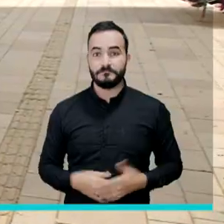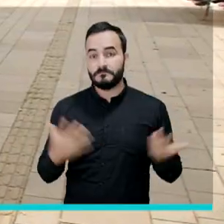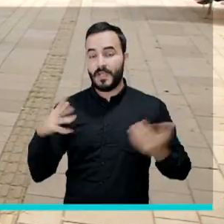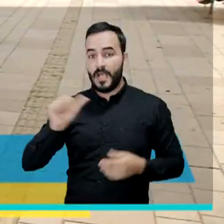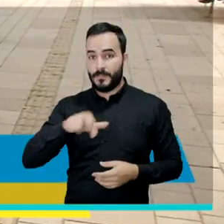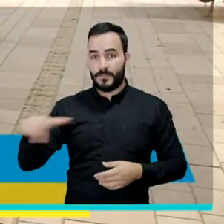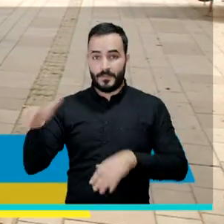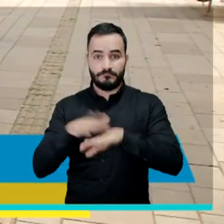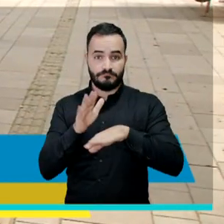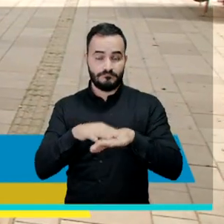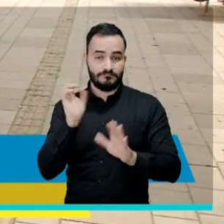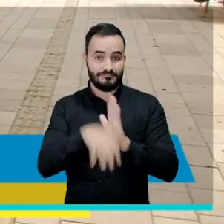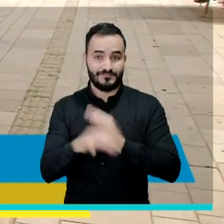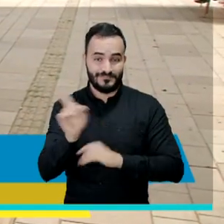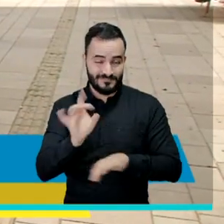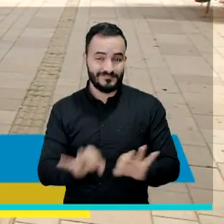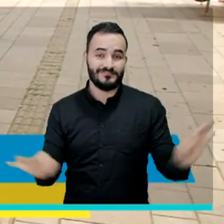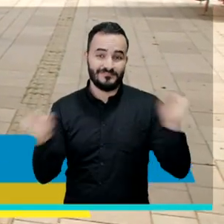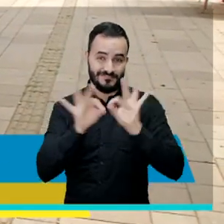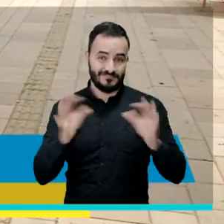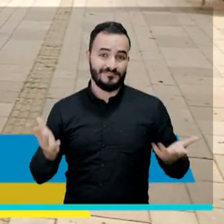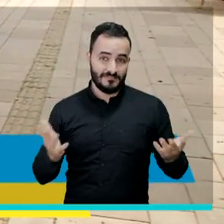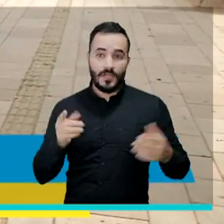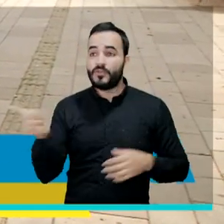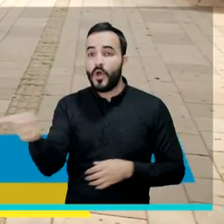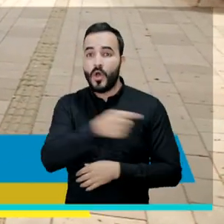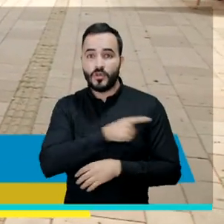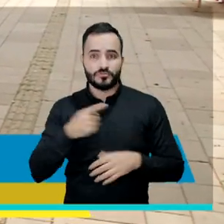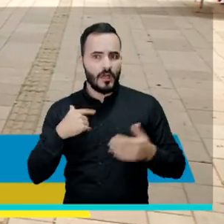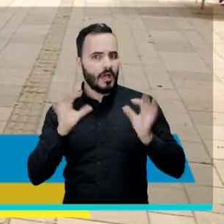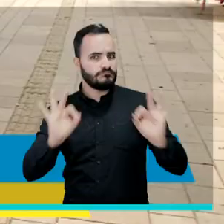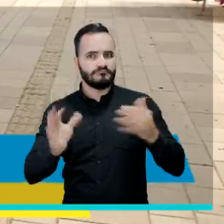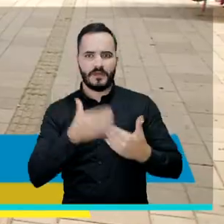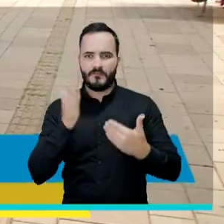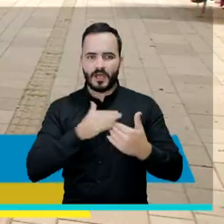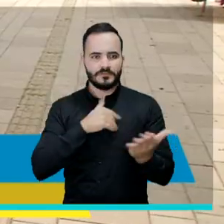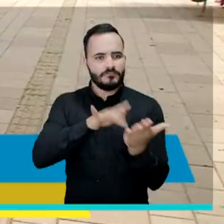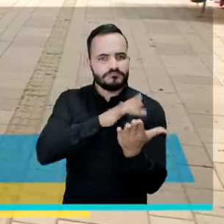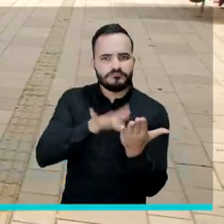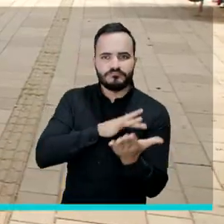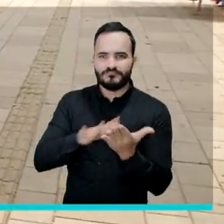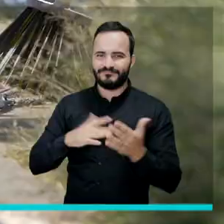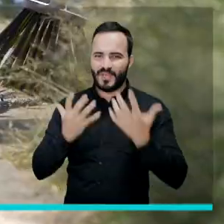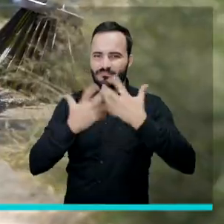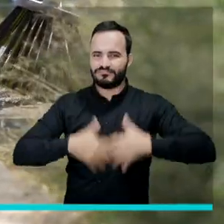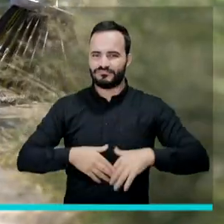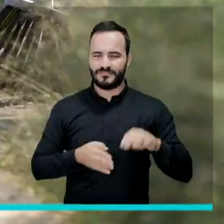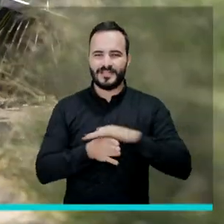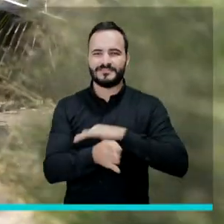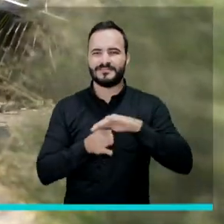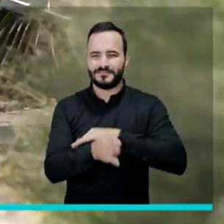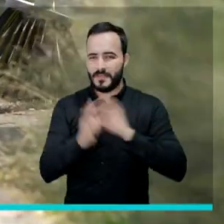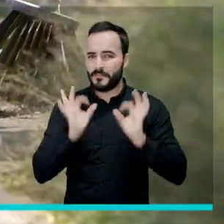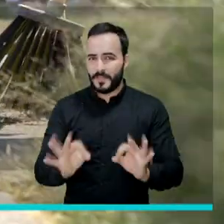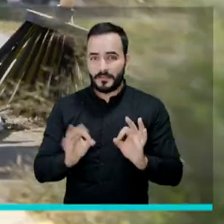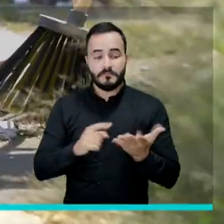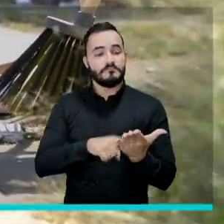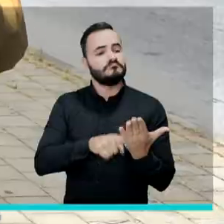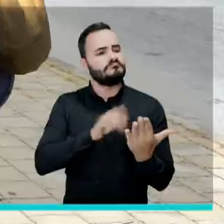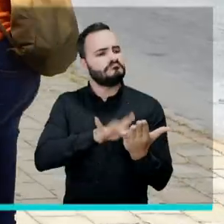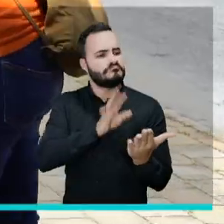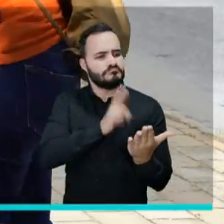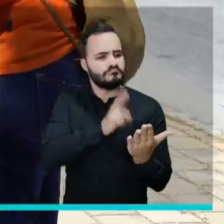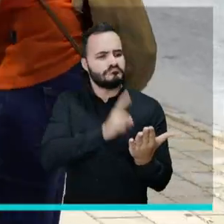Bueno, la aplicación es muy importante porque todo el mundo va tener acceso, ¿cierto? Y podemos informar de las